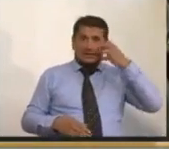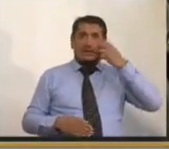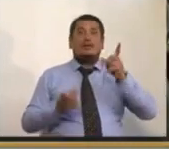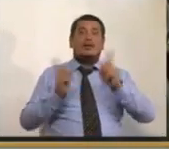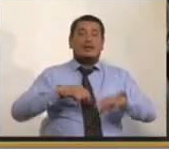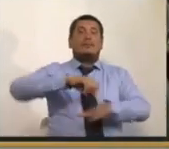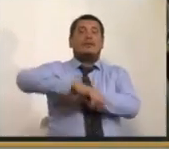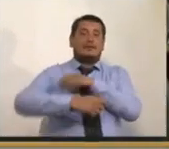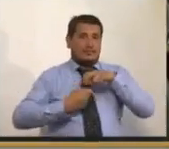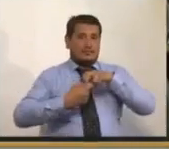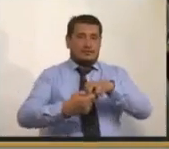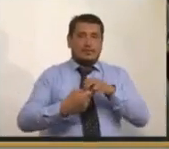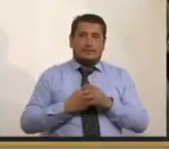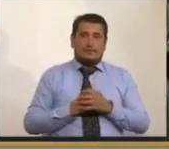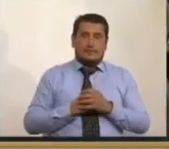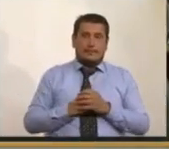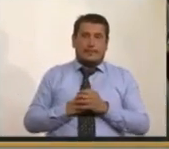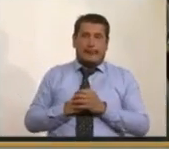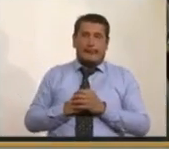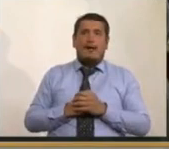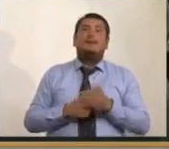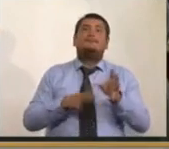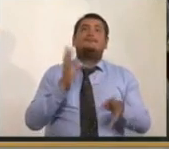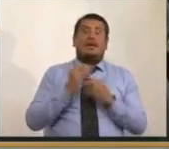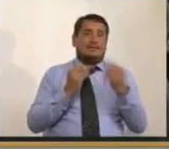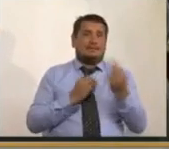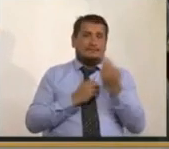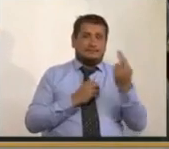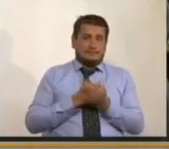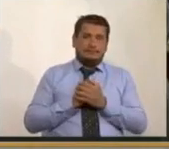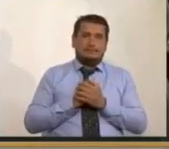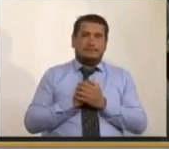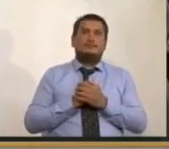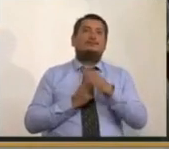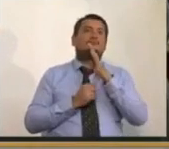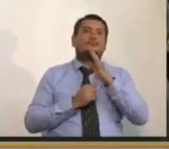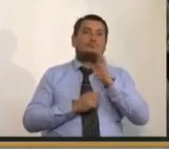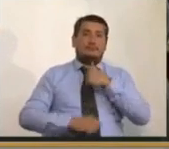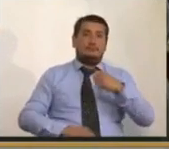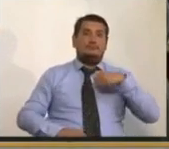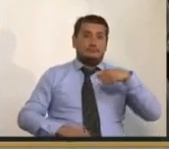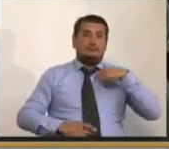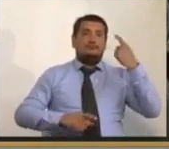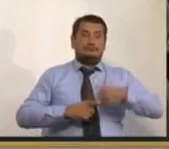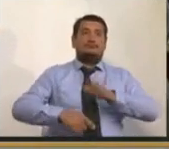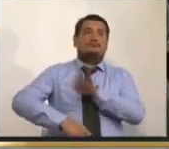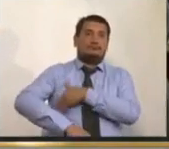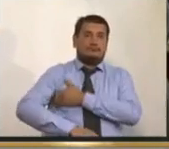Transporte. Me obligo a repetir, yo tuve un ministro honorable,